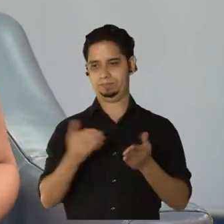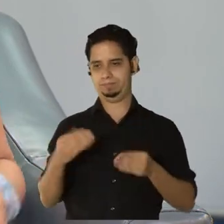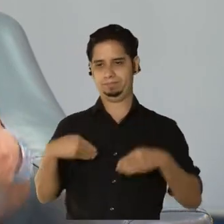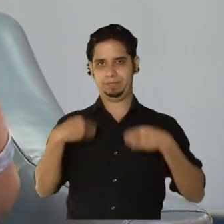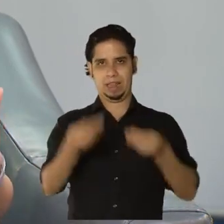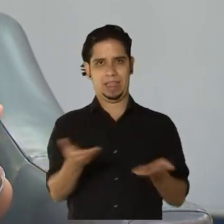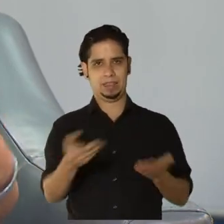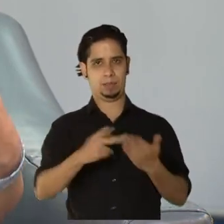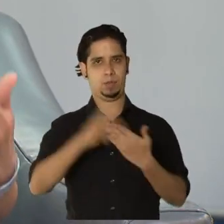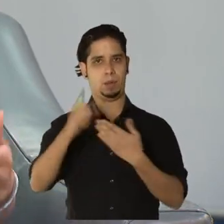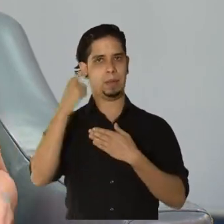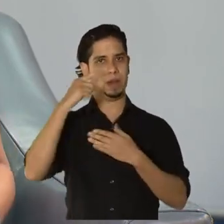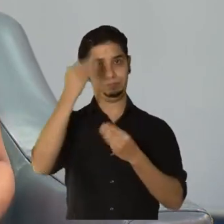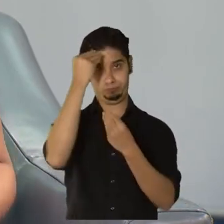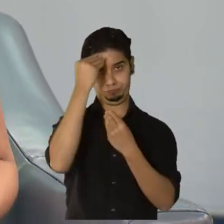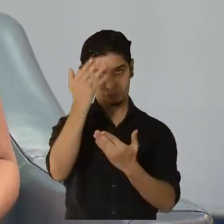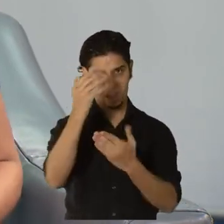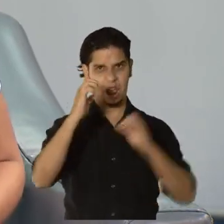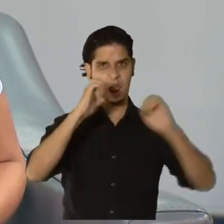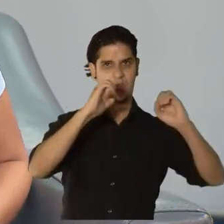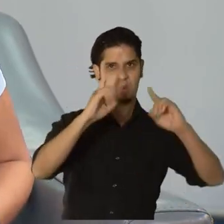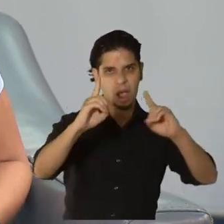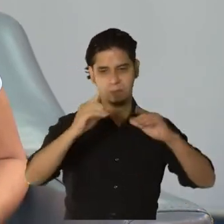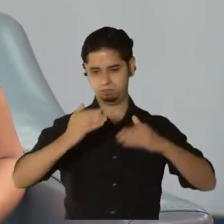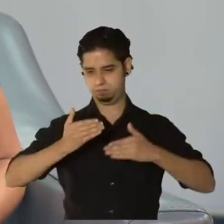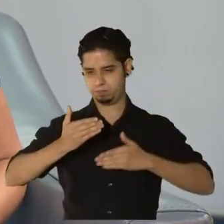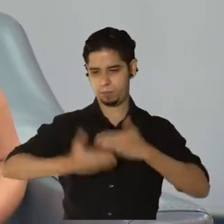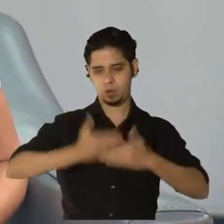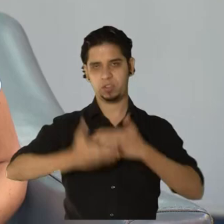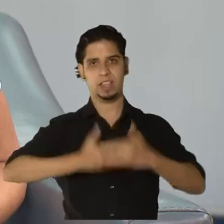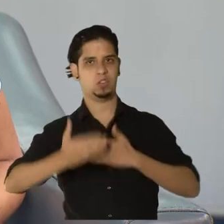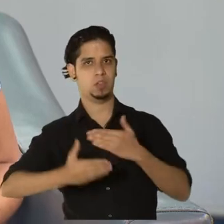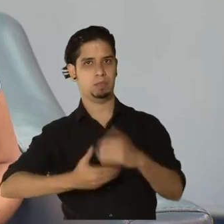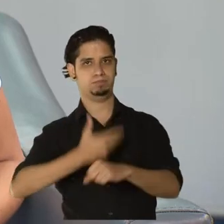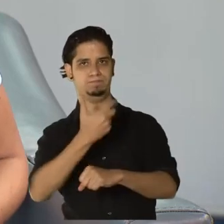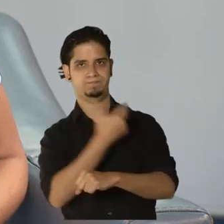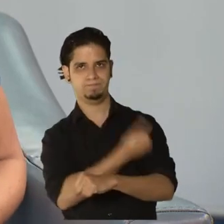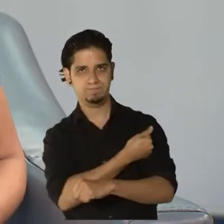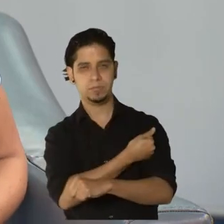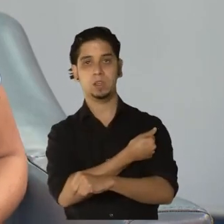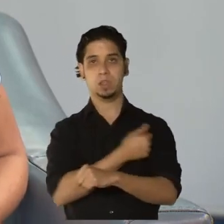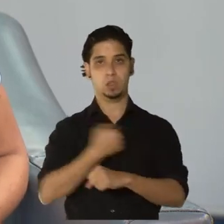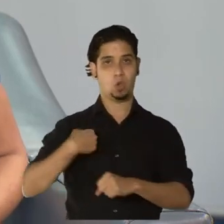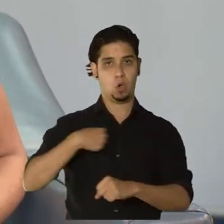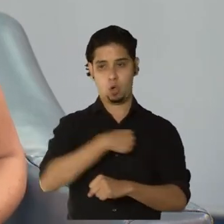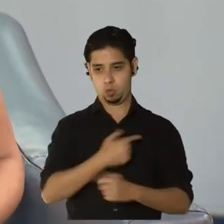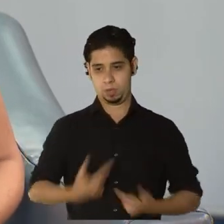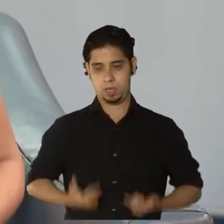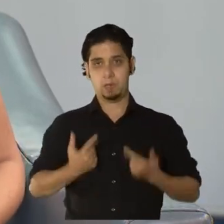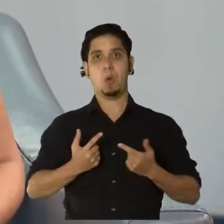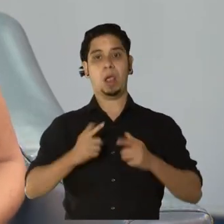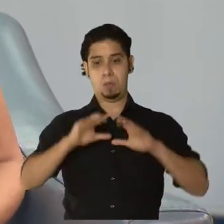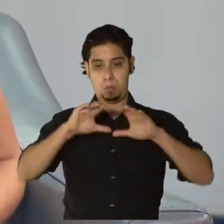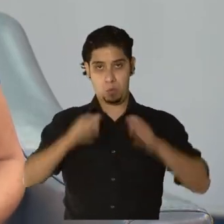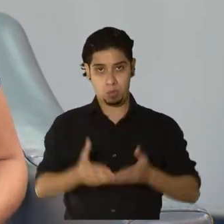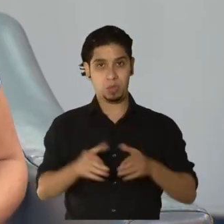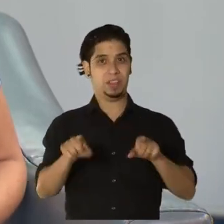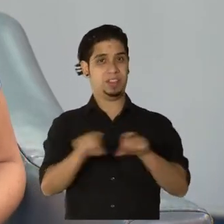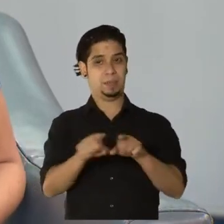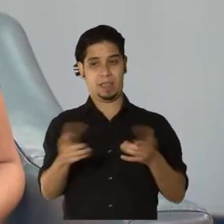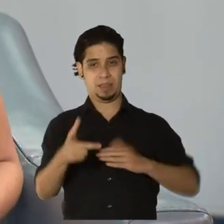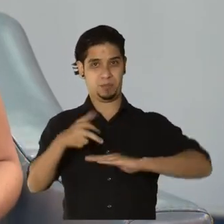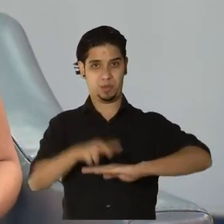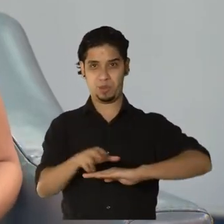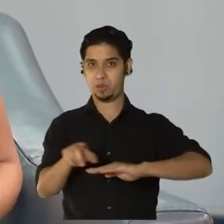programa para orientarles, educarles sobre el proceso de inmunización que se vive a través del planeta y especialmente aquí en